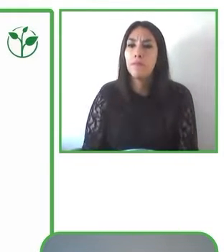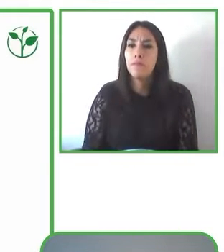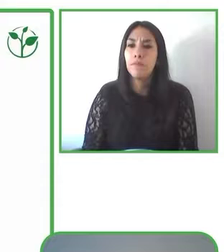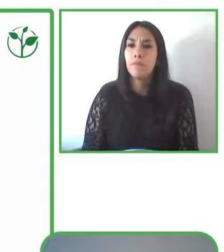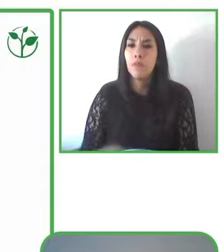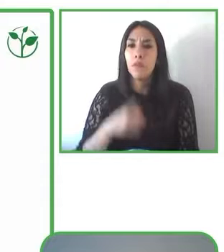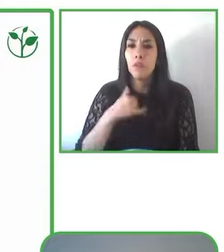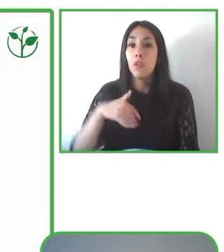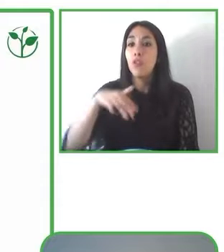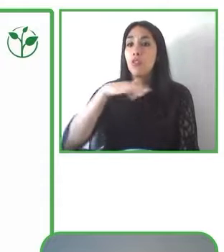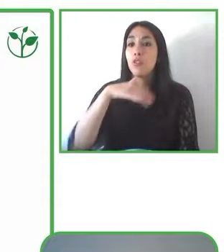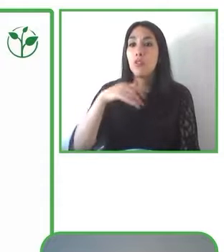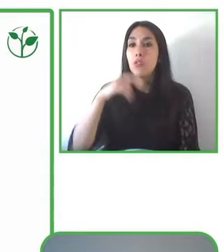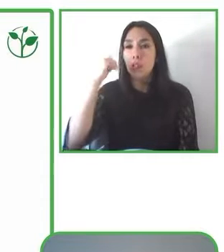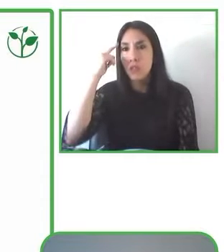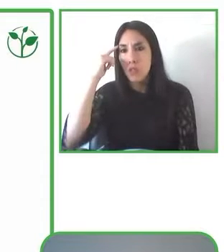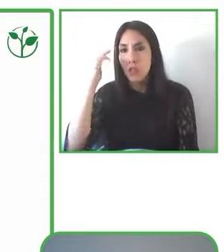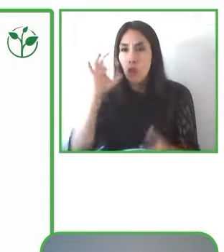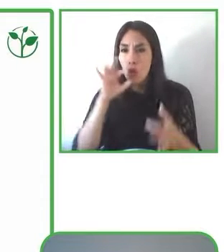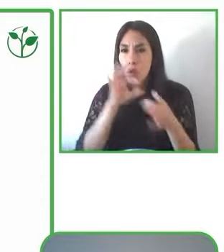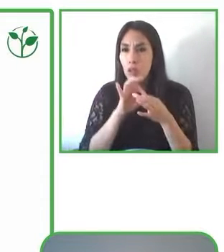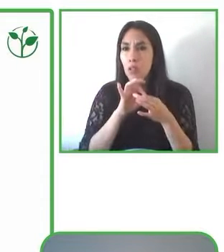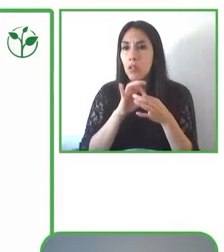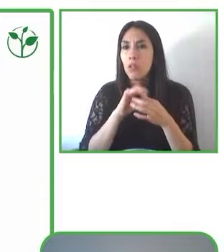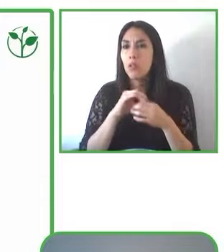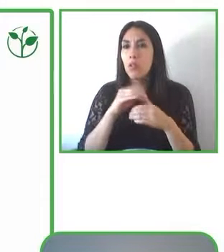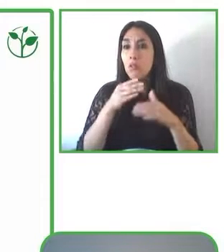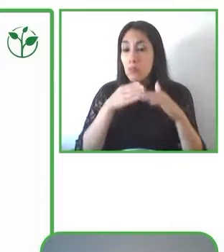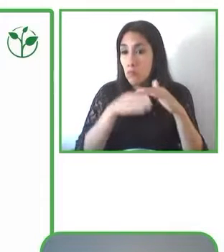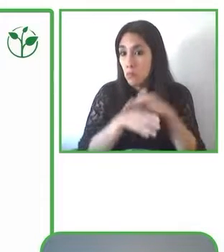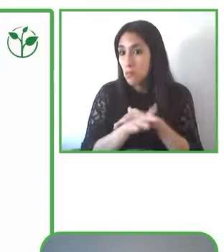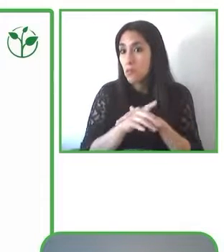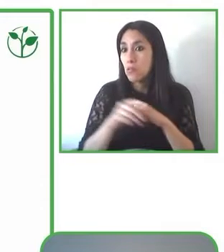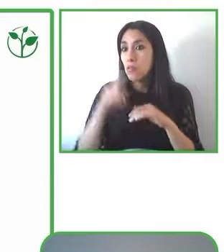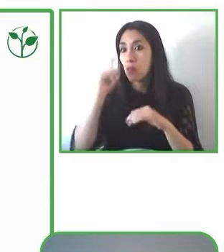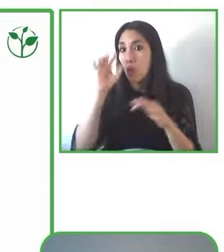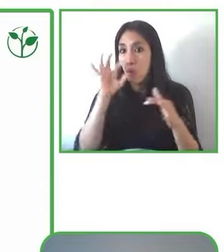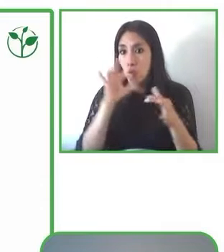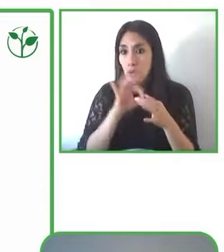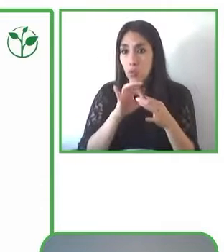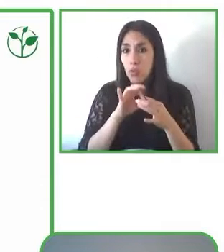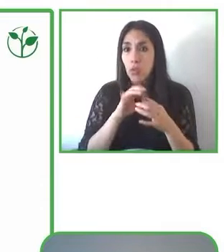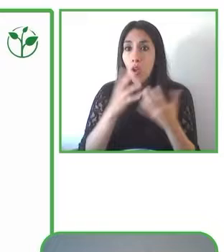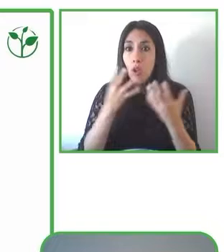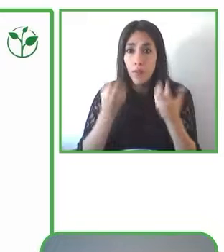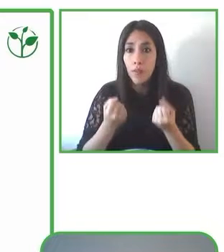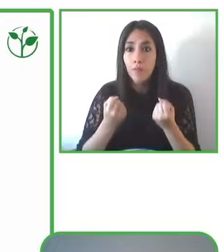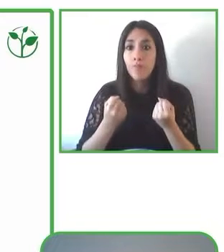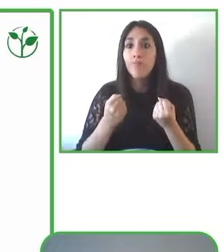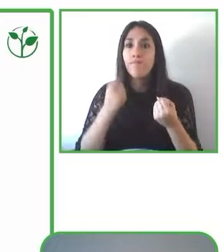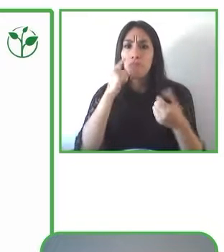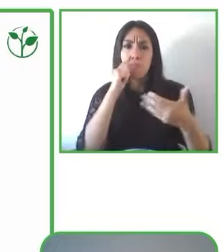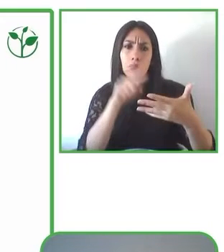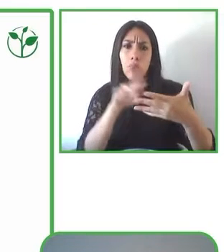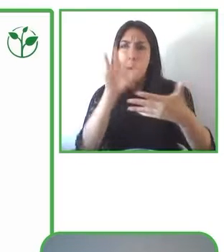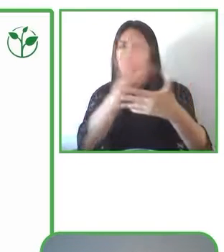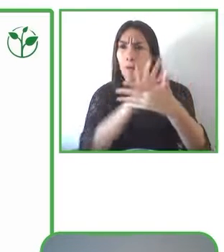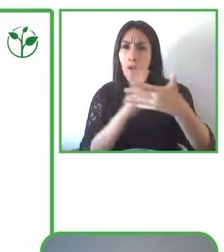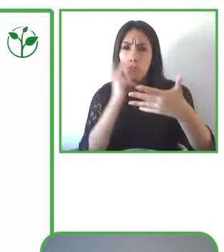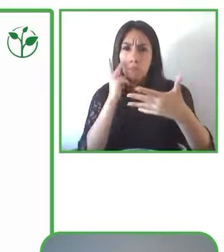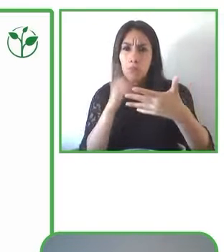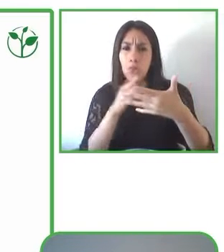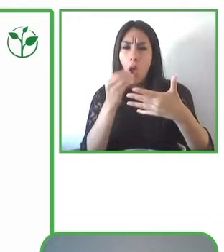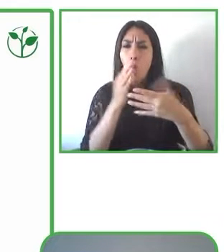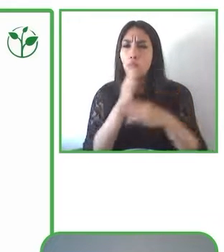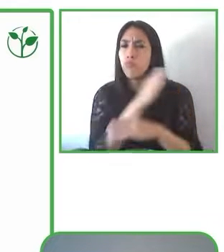cognitiva, podemos encontrar la navegación, más que el desplazamiento, solamente es la navegación.